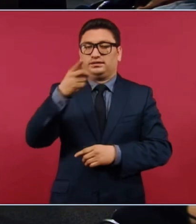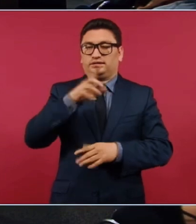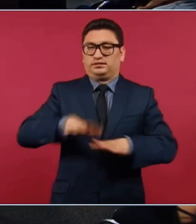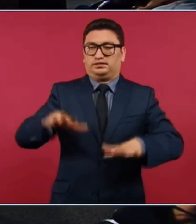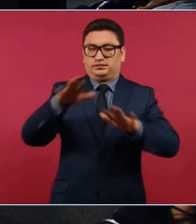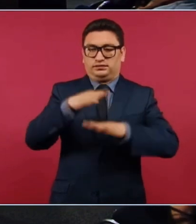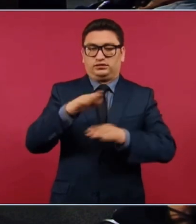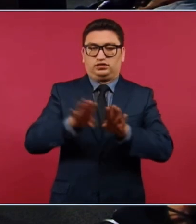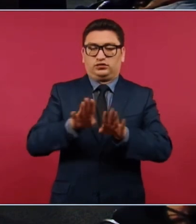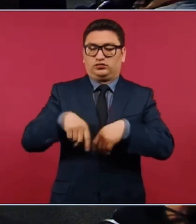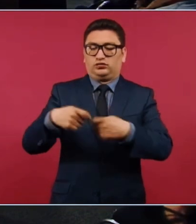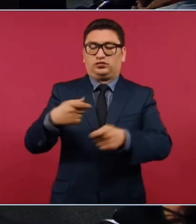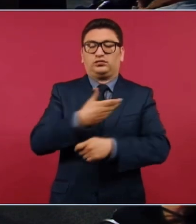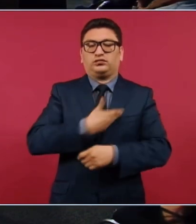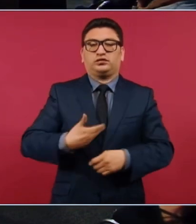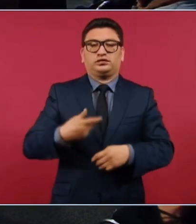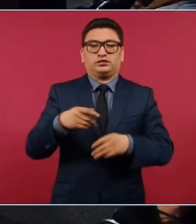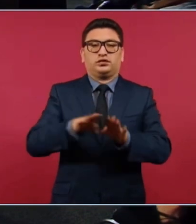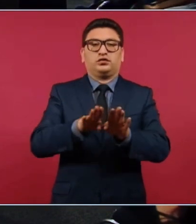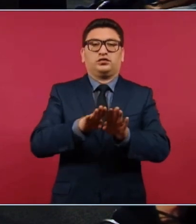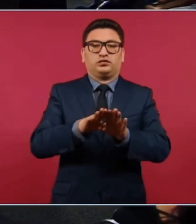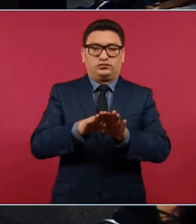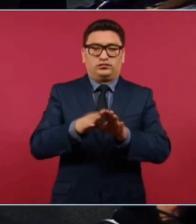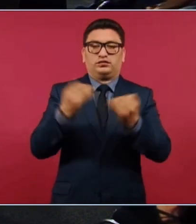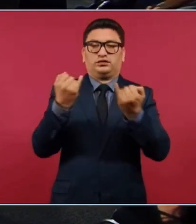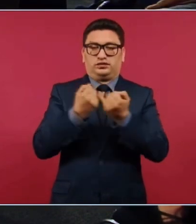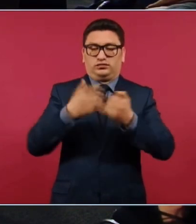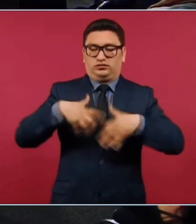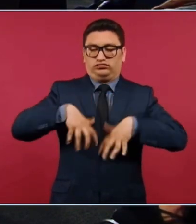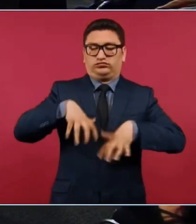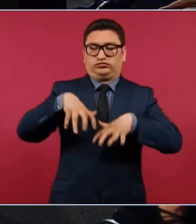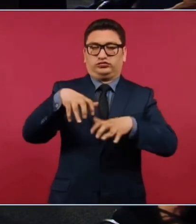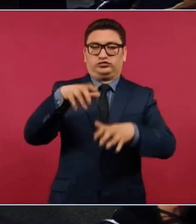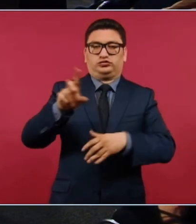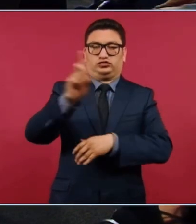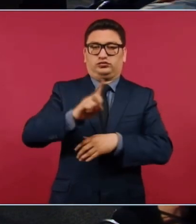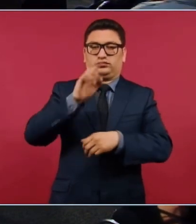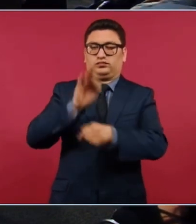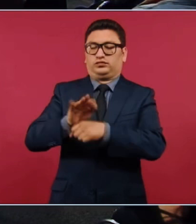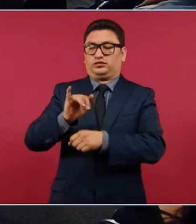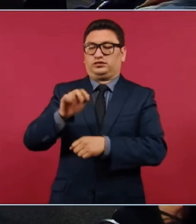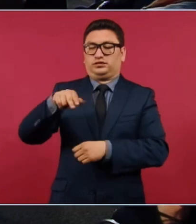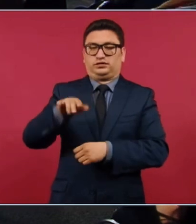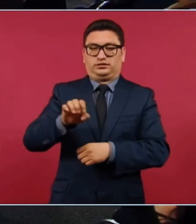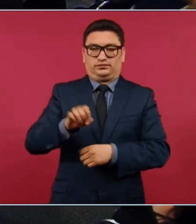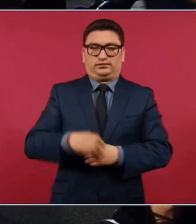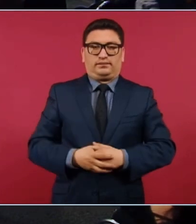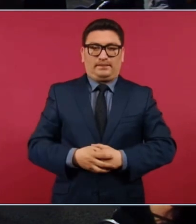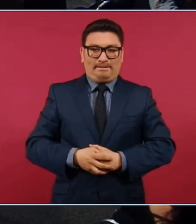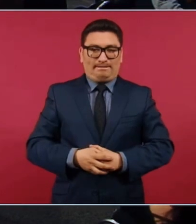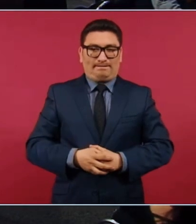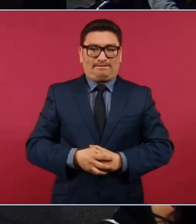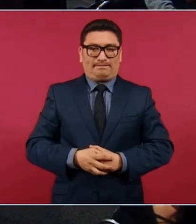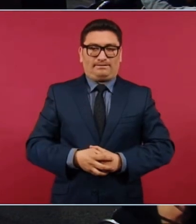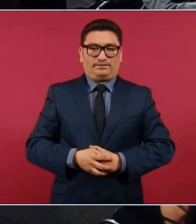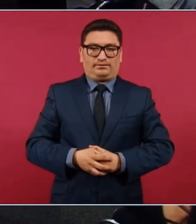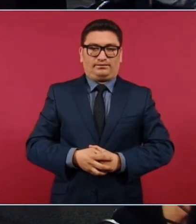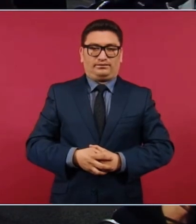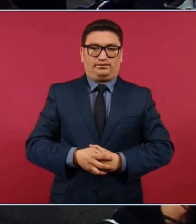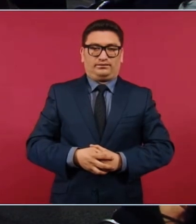presidencial, incluso la manifestación del Zócalo el domingo en defensa del INE. El INE